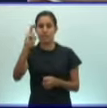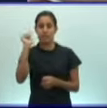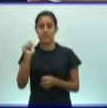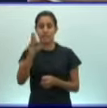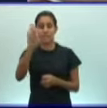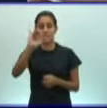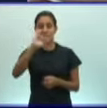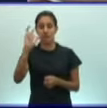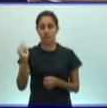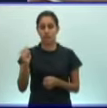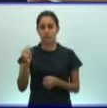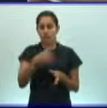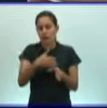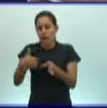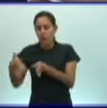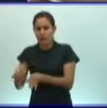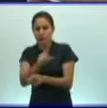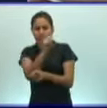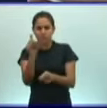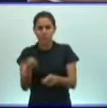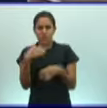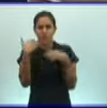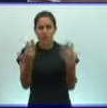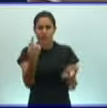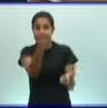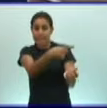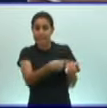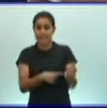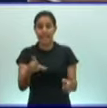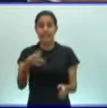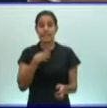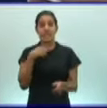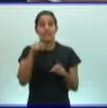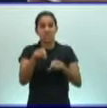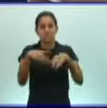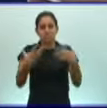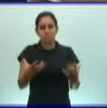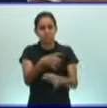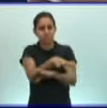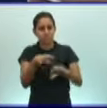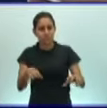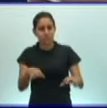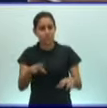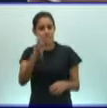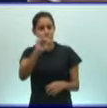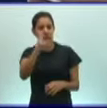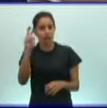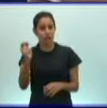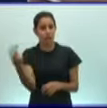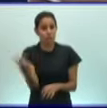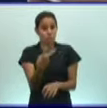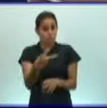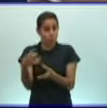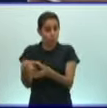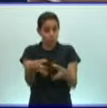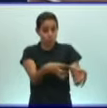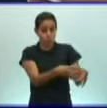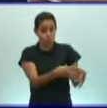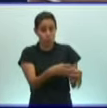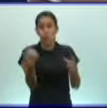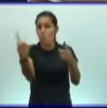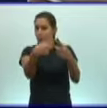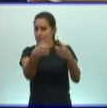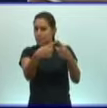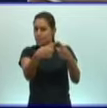características que tienen estos animales de simetría bilateral? Estos dos grupos animales, los primeros que tienen